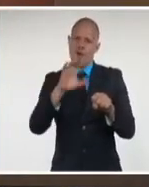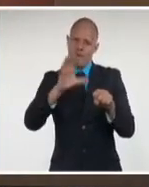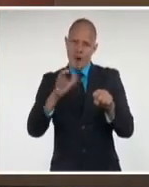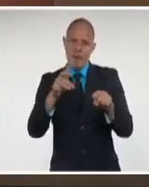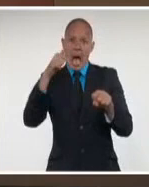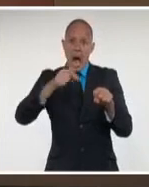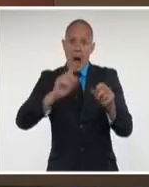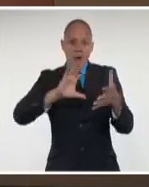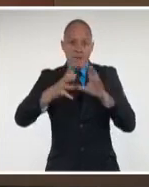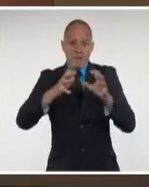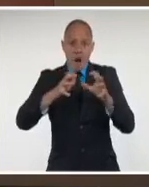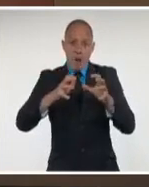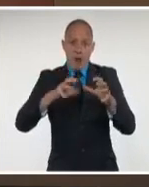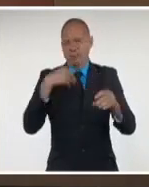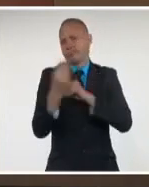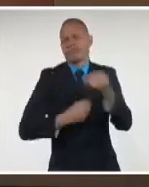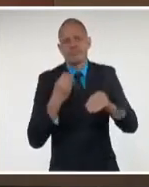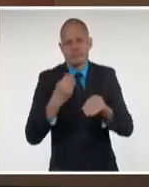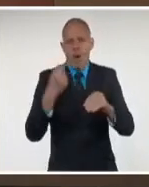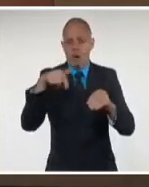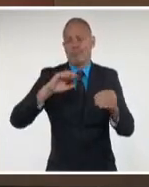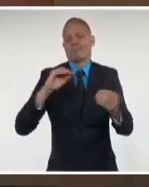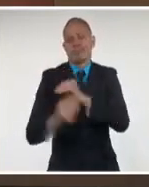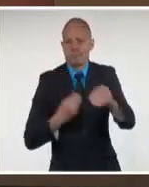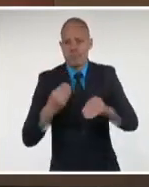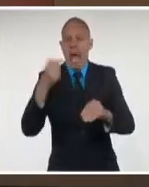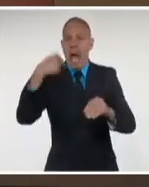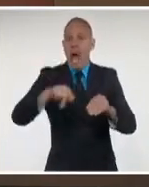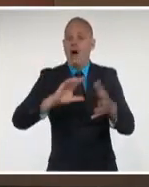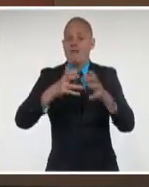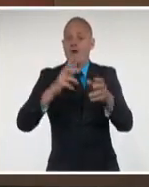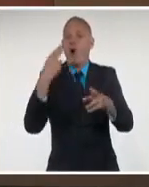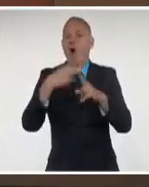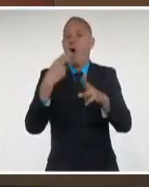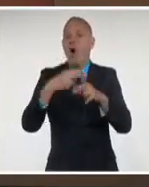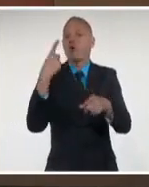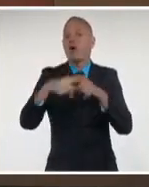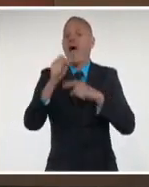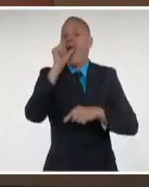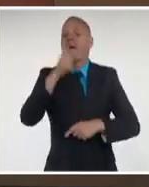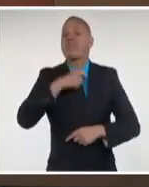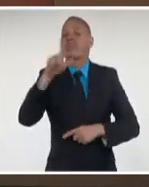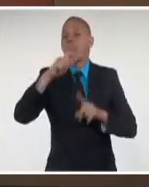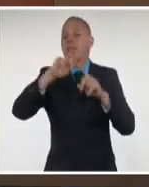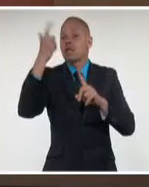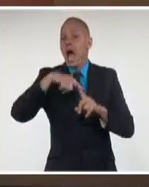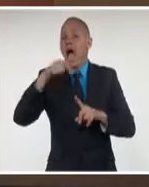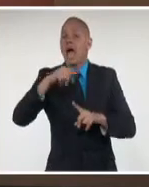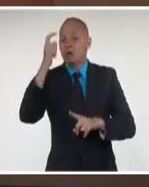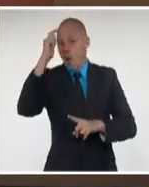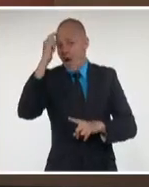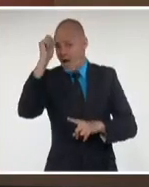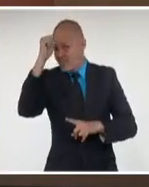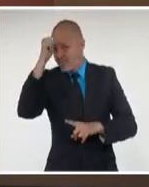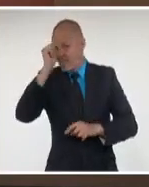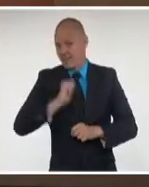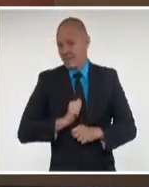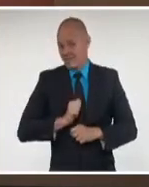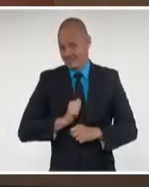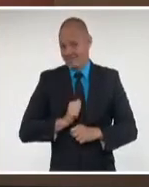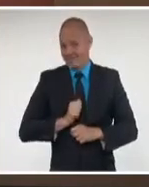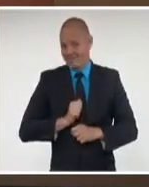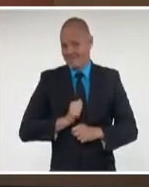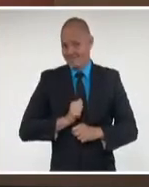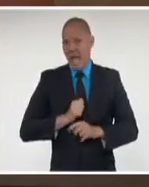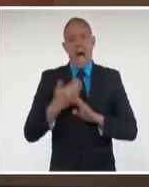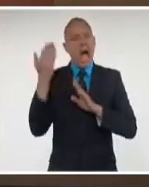de la India, que se estima un 40% más transmisible que la variante inicial, Alfa. Y habría que ver